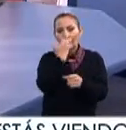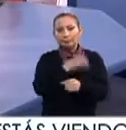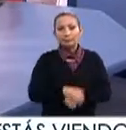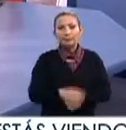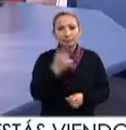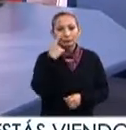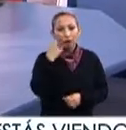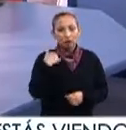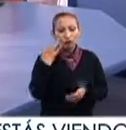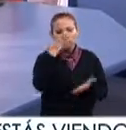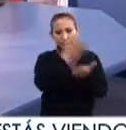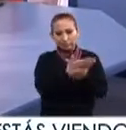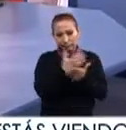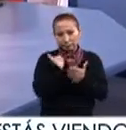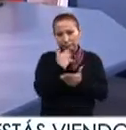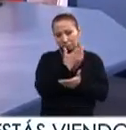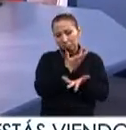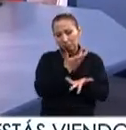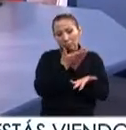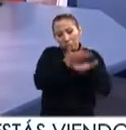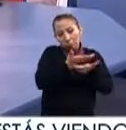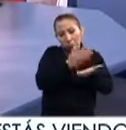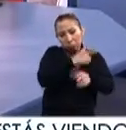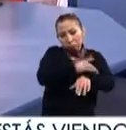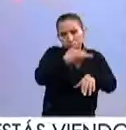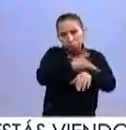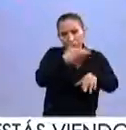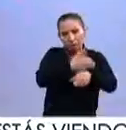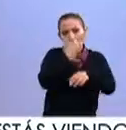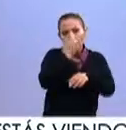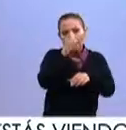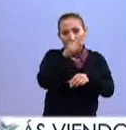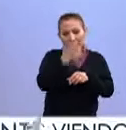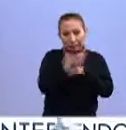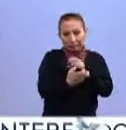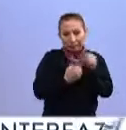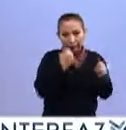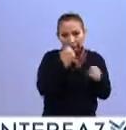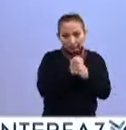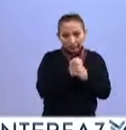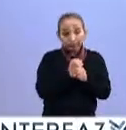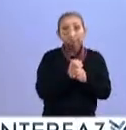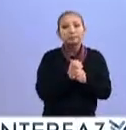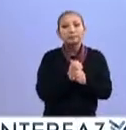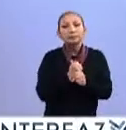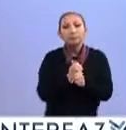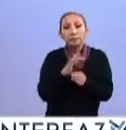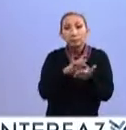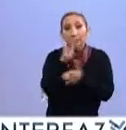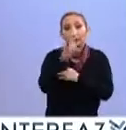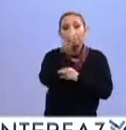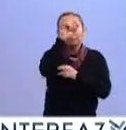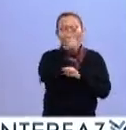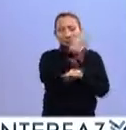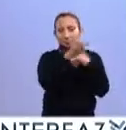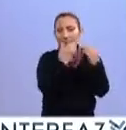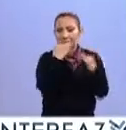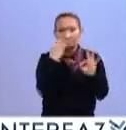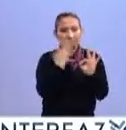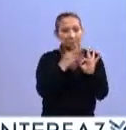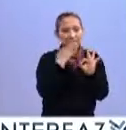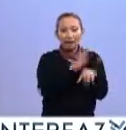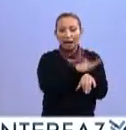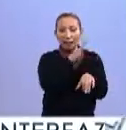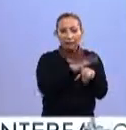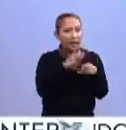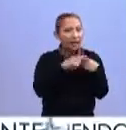que sí, bueno, me postulé en la escuela, fue justo este año y bueno, gracias a Dios se dio todo, por el